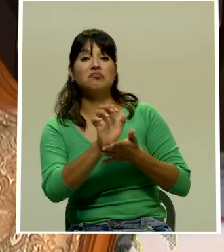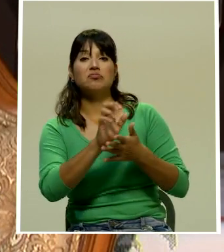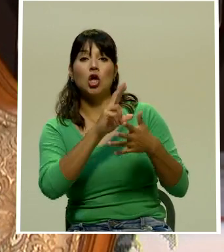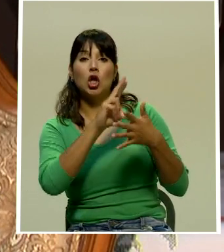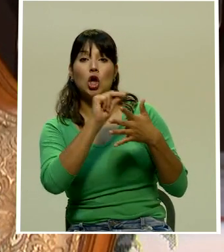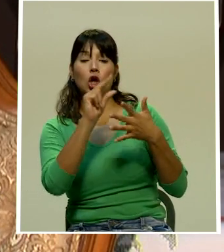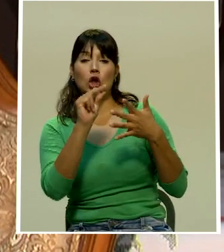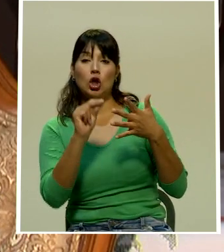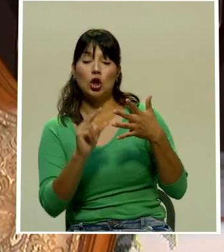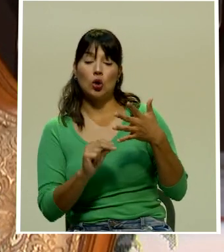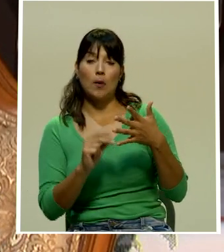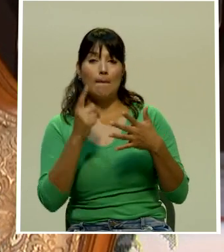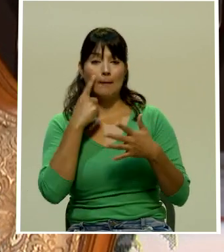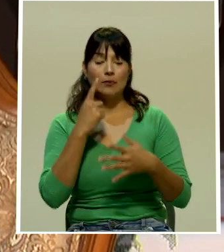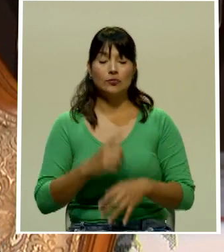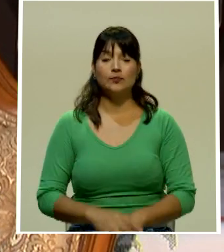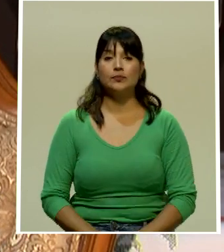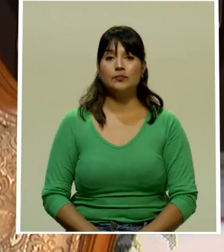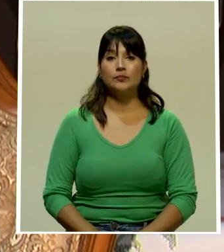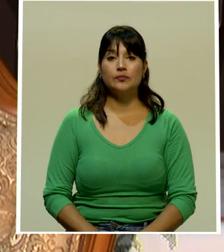el juzgado resolvió. Veamos.